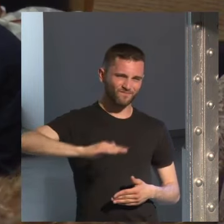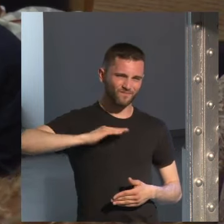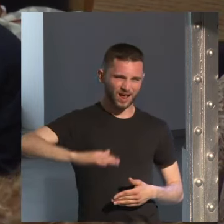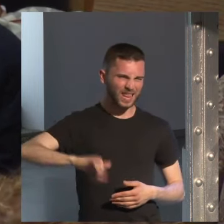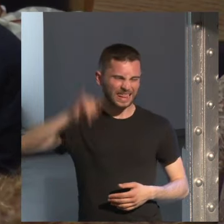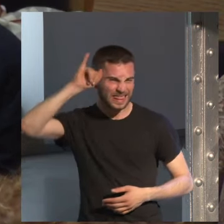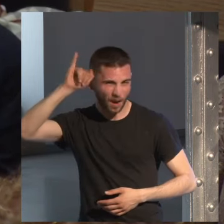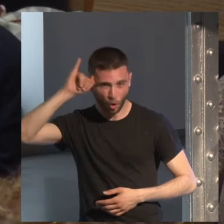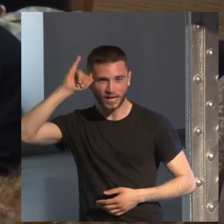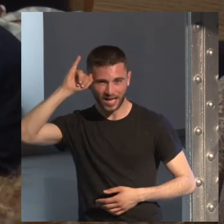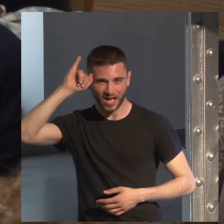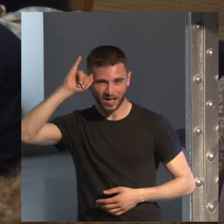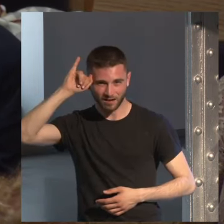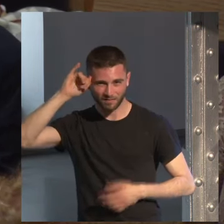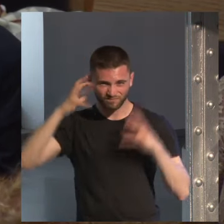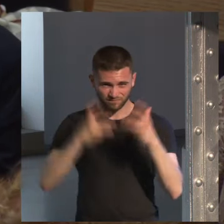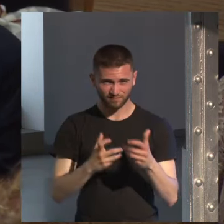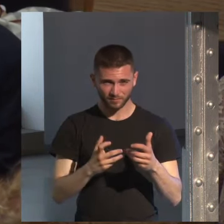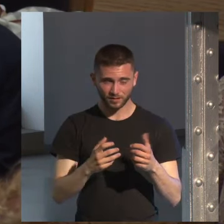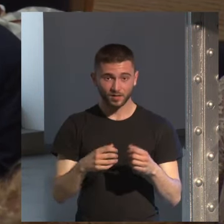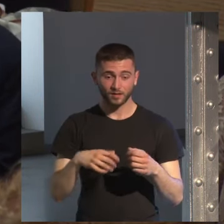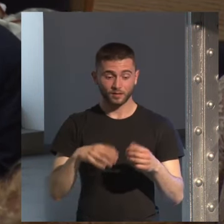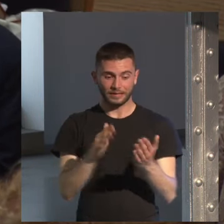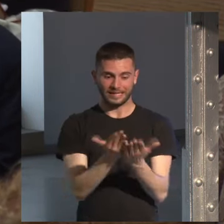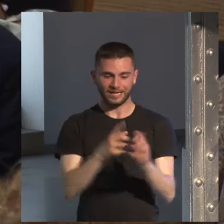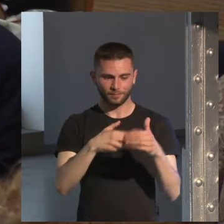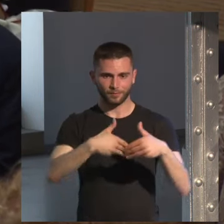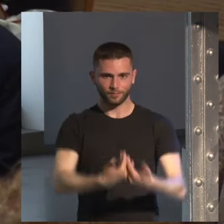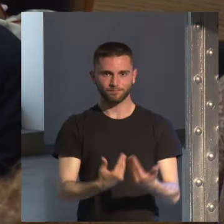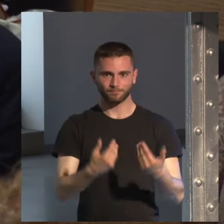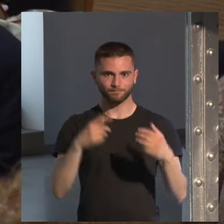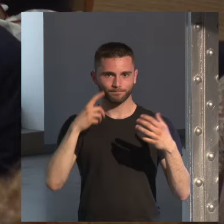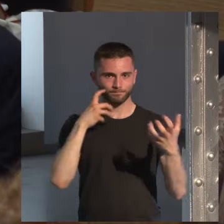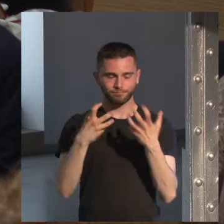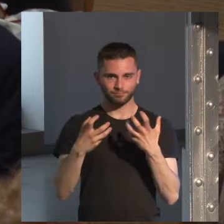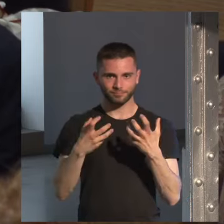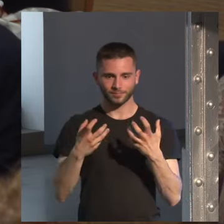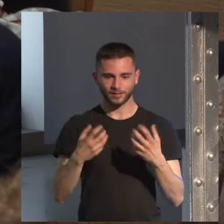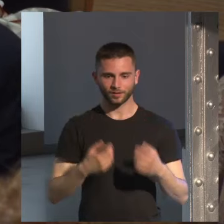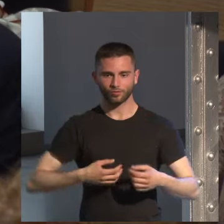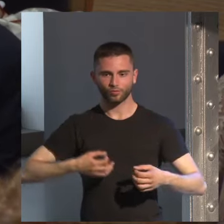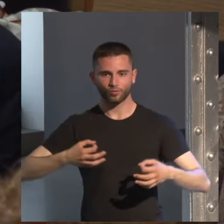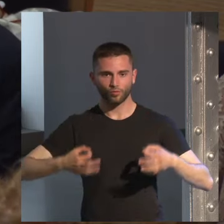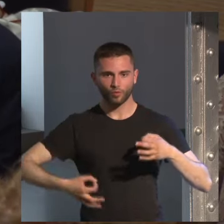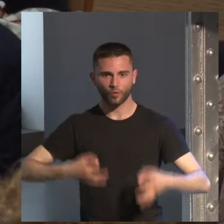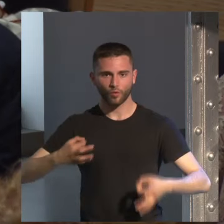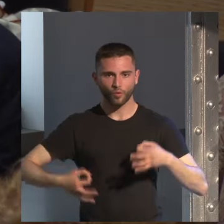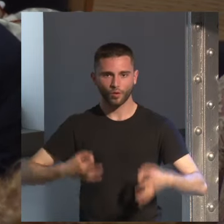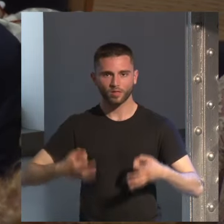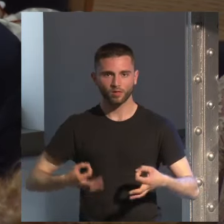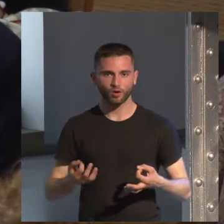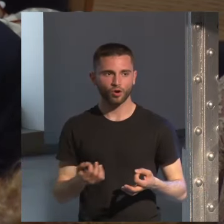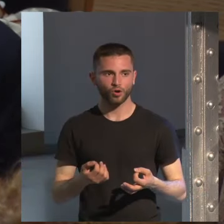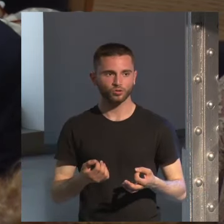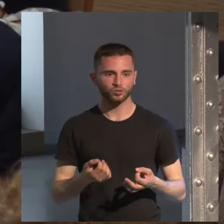diabólica la forma en que claro en el libro lo reflejas ¿no? la forma como hace esos juicios como hace a la gente decir